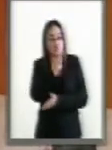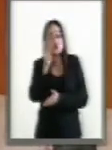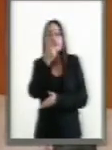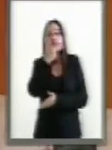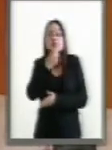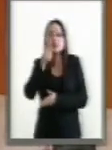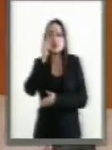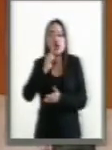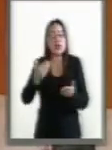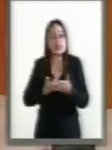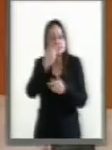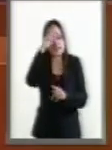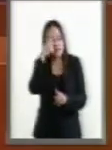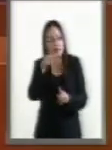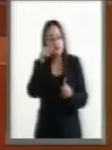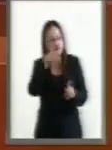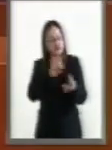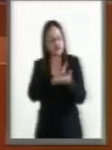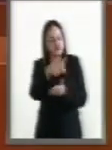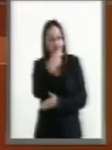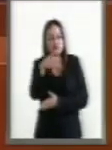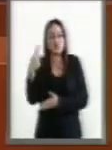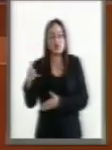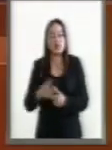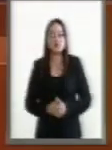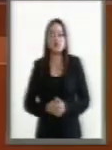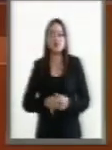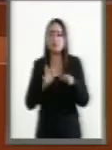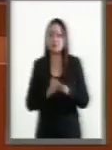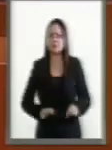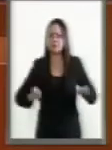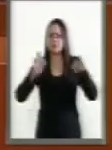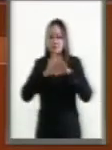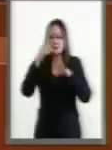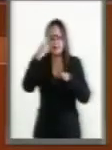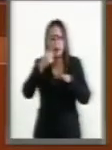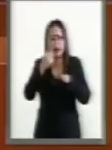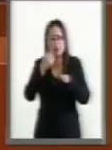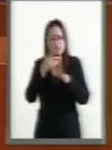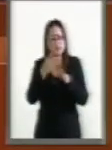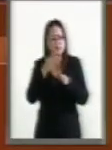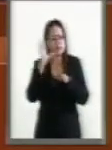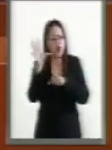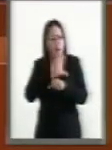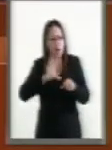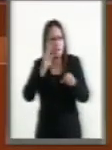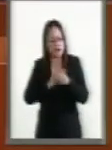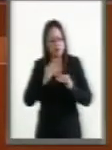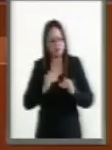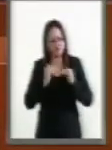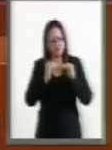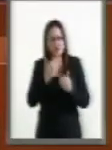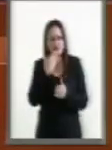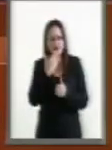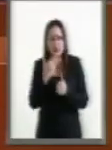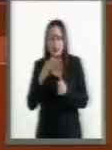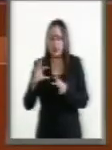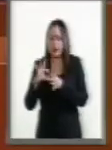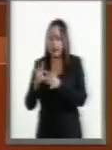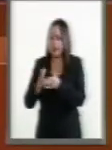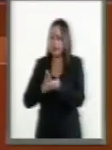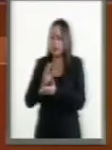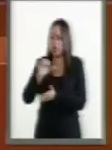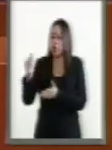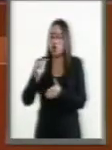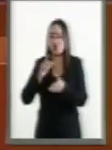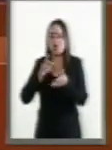todos los mexicanos, fundamental para su desarrollo integral y para el acceso a otro de sus derechos formalmente